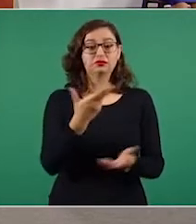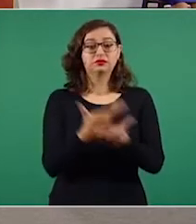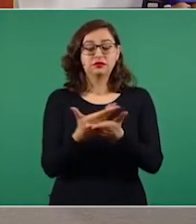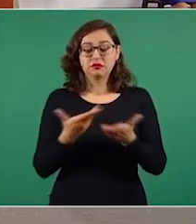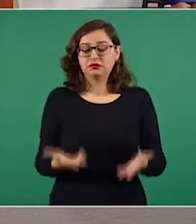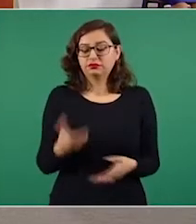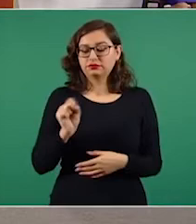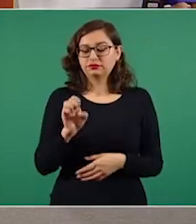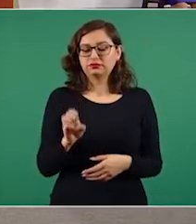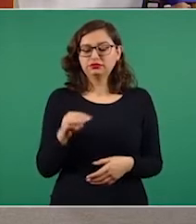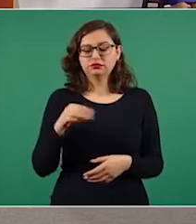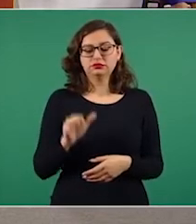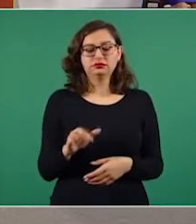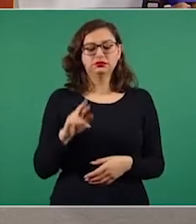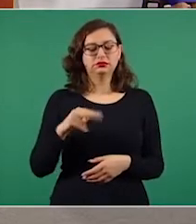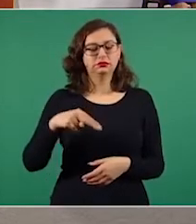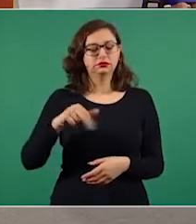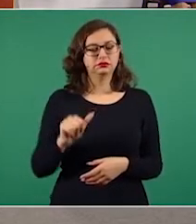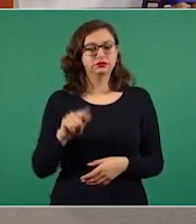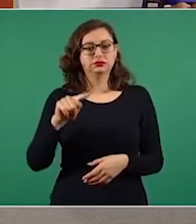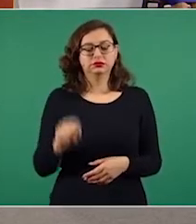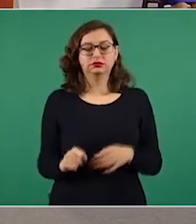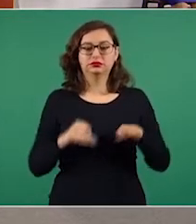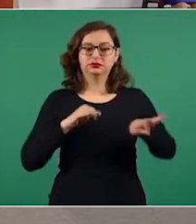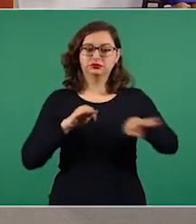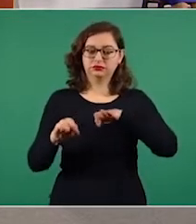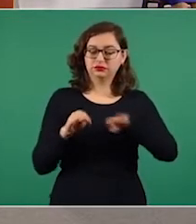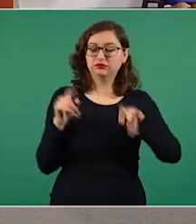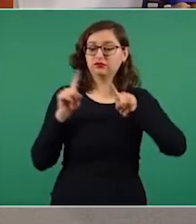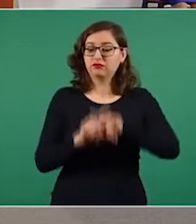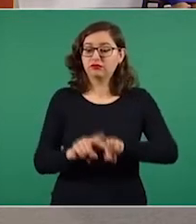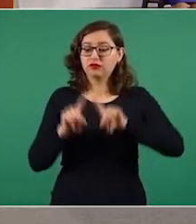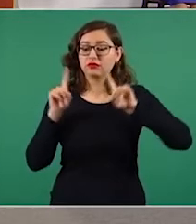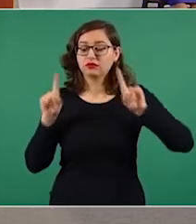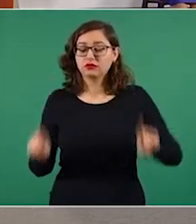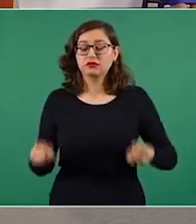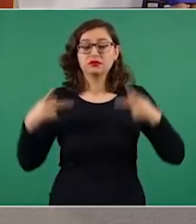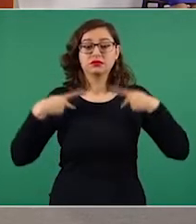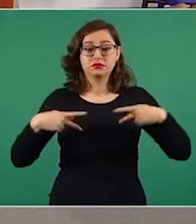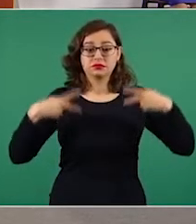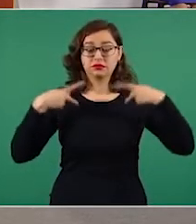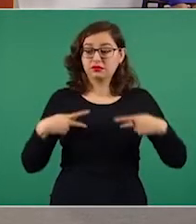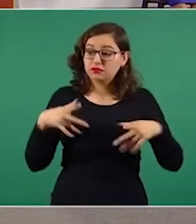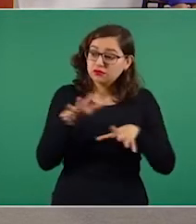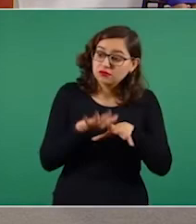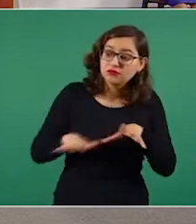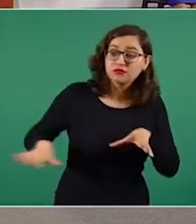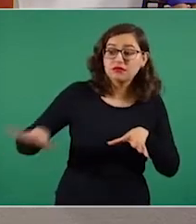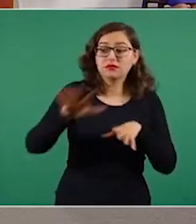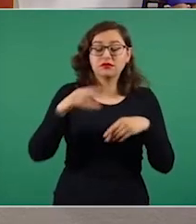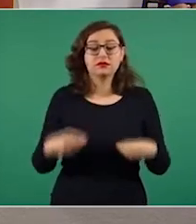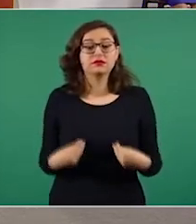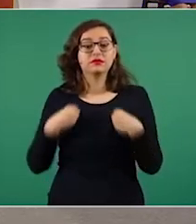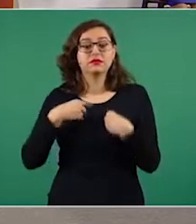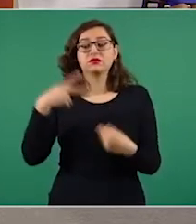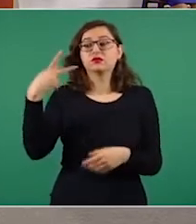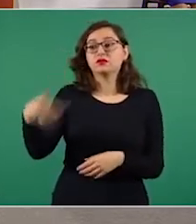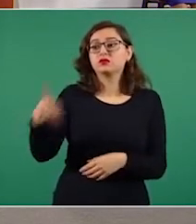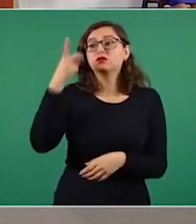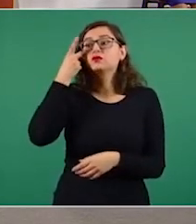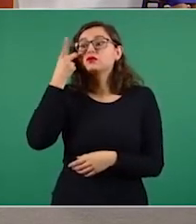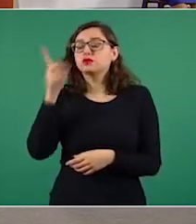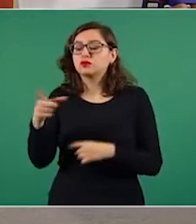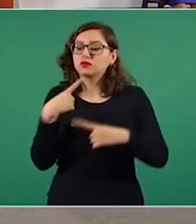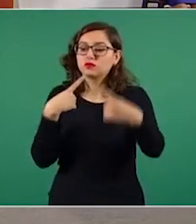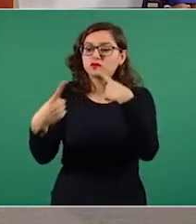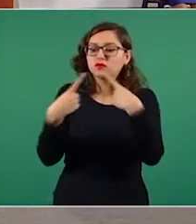lo contrario, acordar con las y los habitantes del territorio y dueños de la tierra la superficie que será área natural